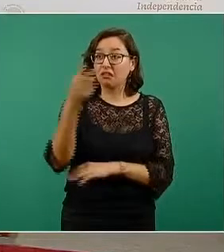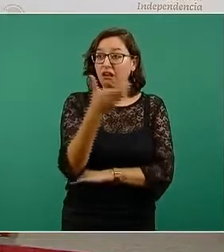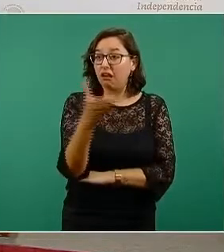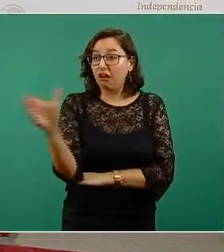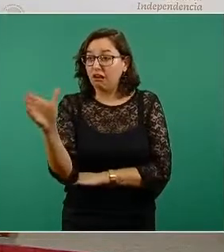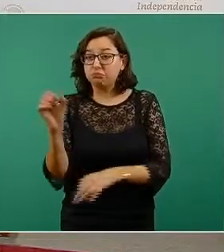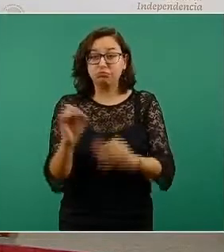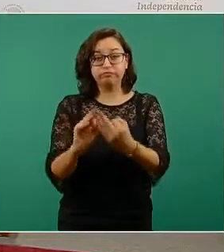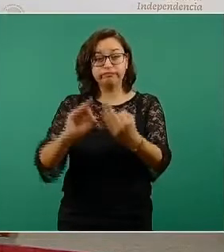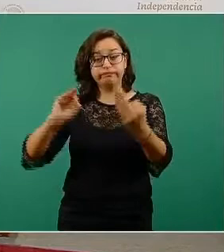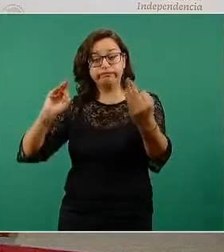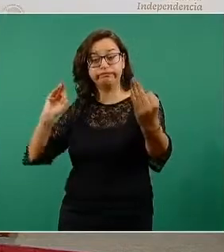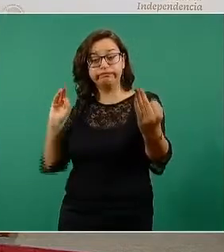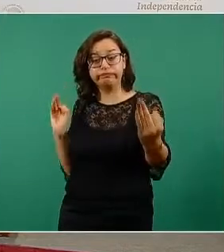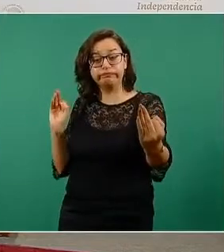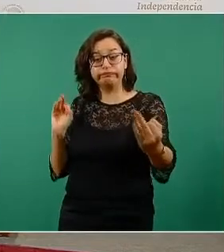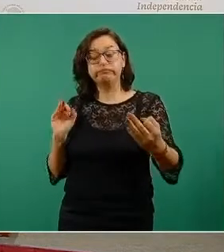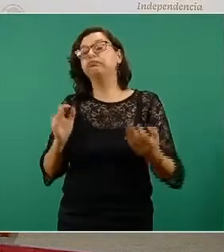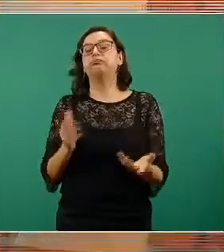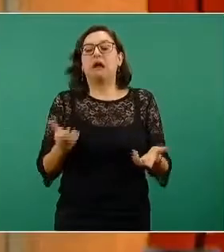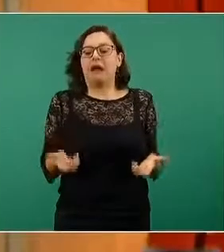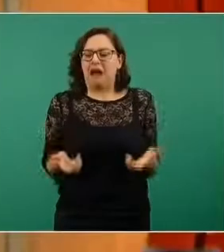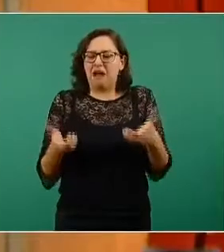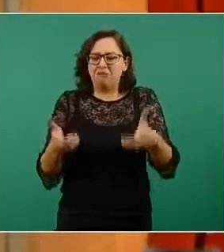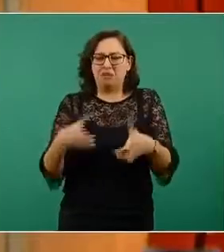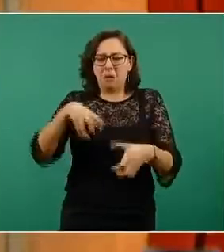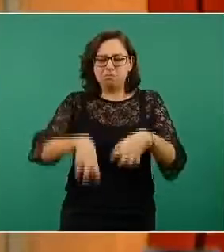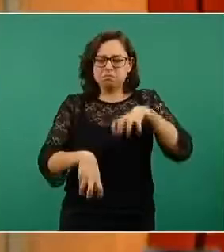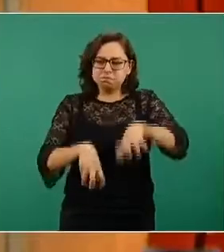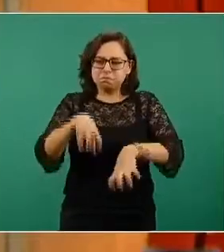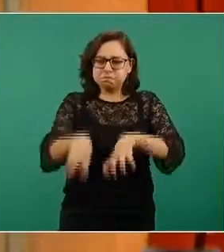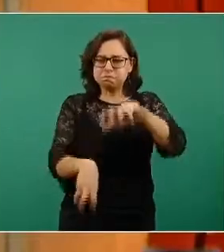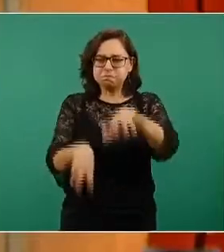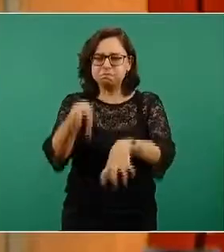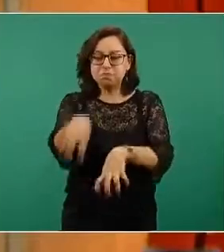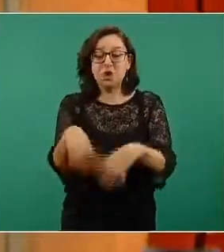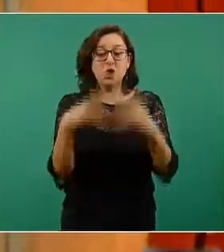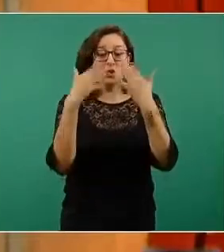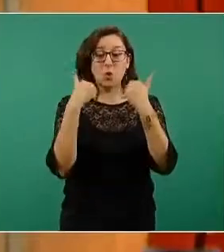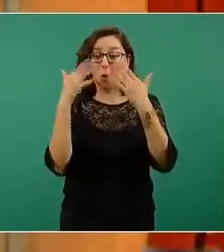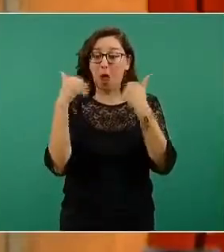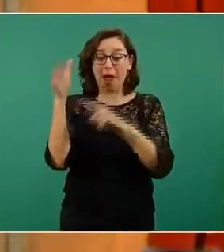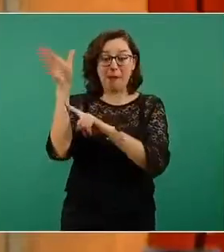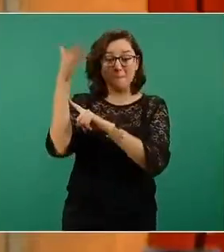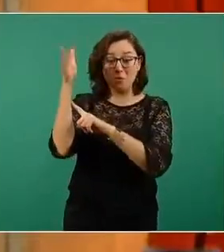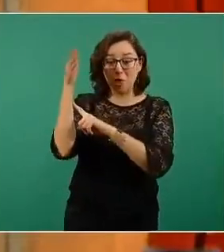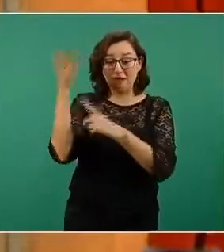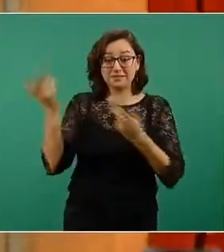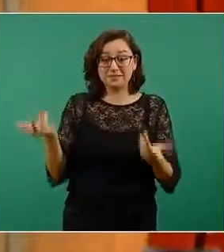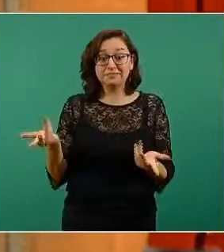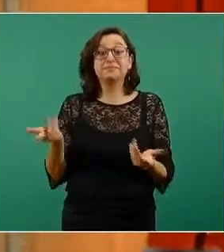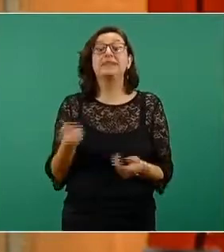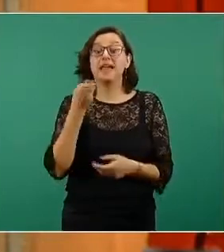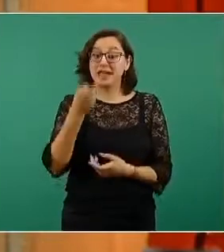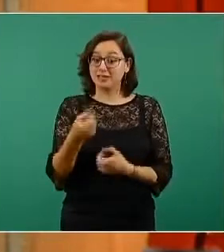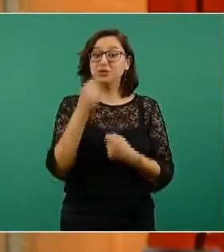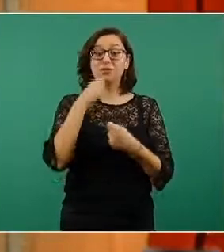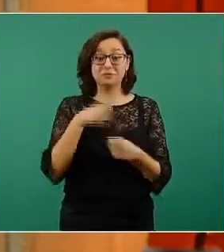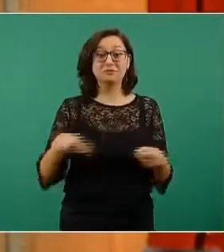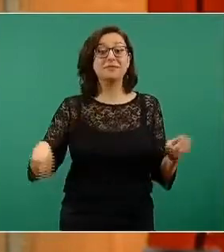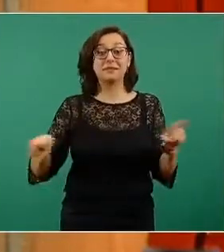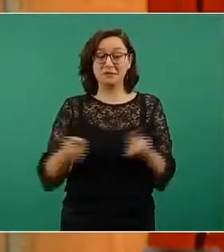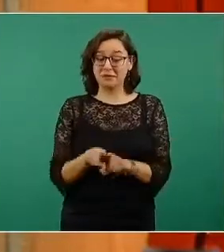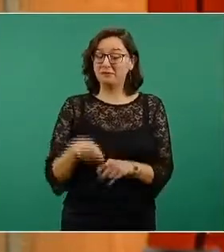condiciones, no existen ambulancias. Por cierto, otro de los déficits del Sistema Nacional de Salud. Tenemos una escasez